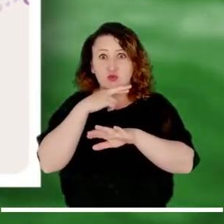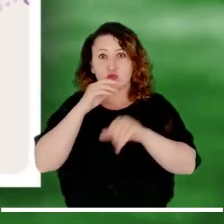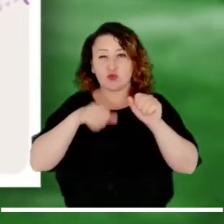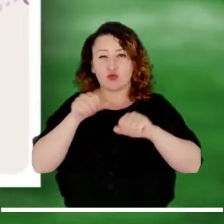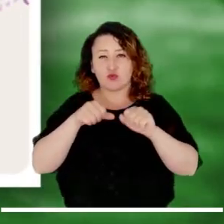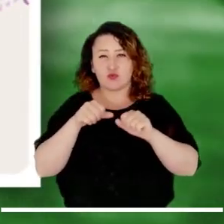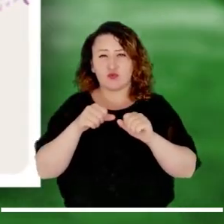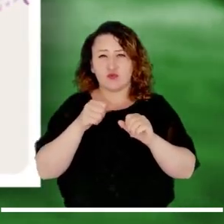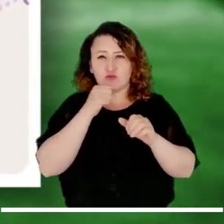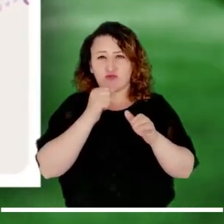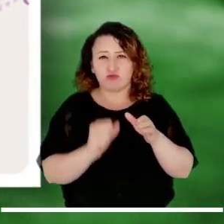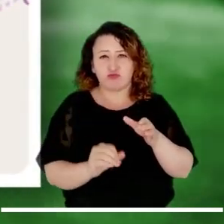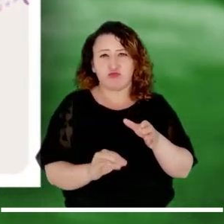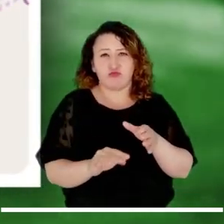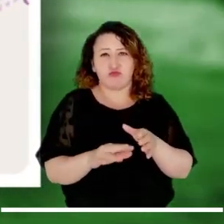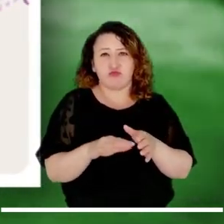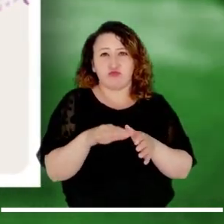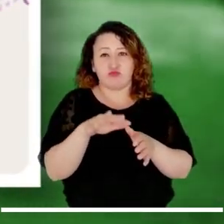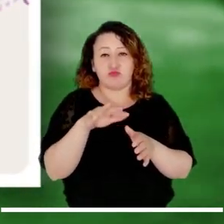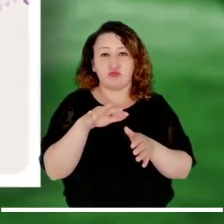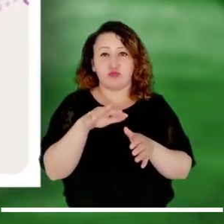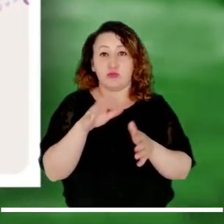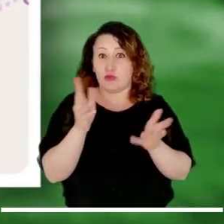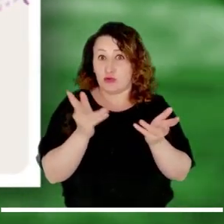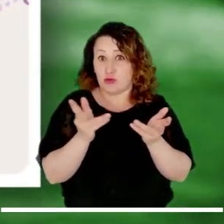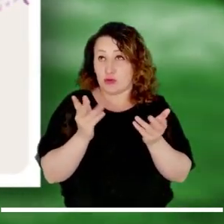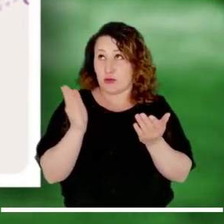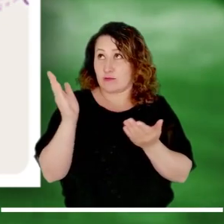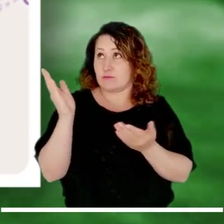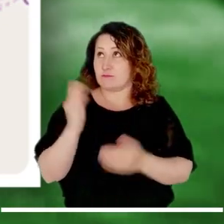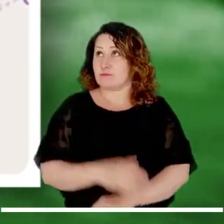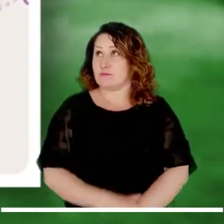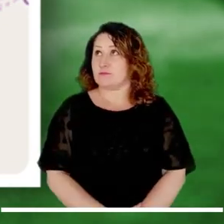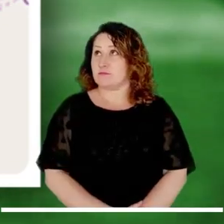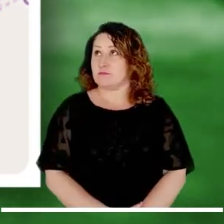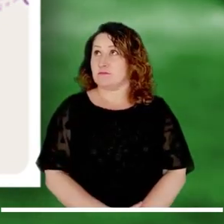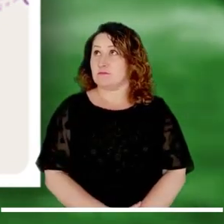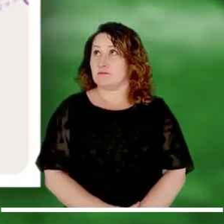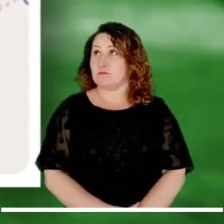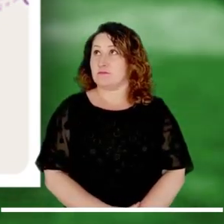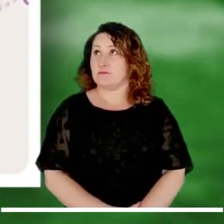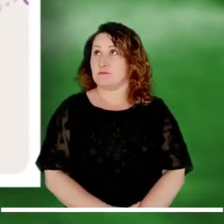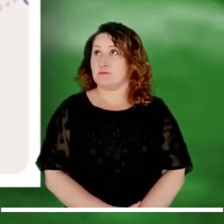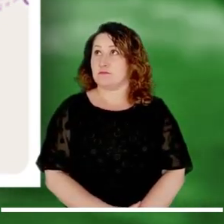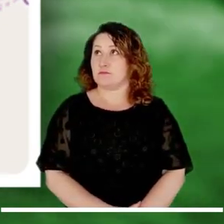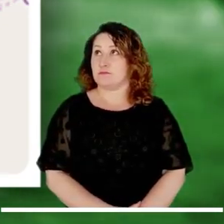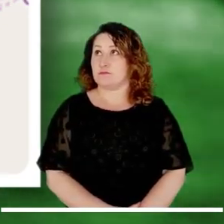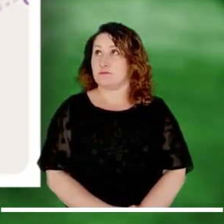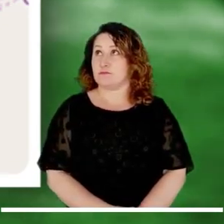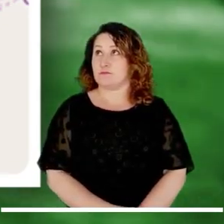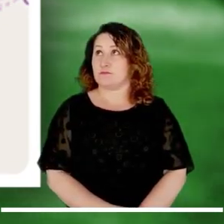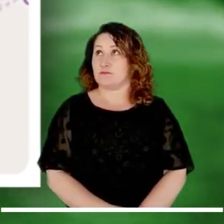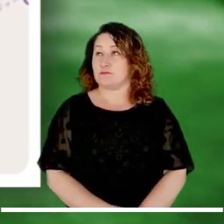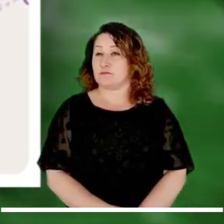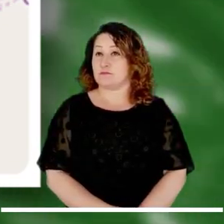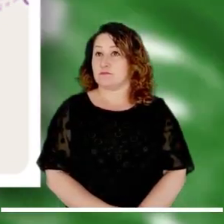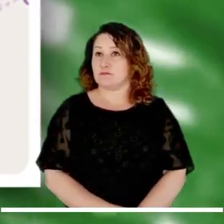Alerta roja por probabilidad de crecientes súbitas en el nivel del río Andágueda y sus aportantes.